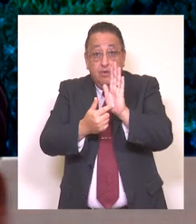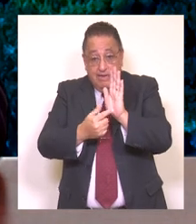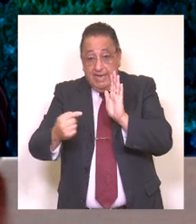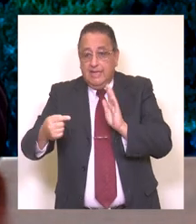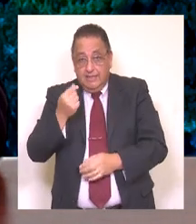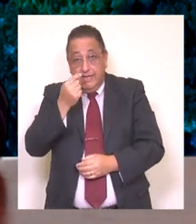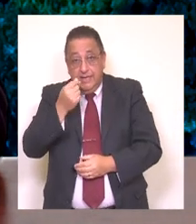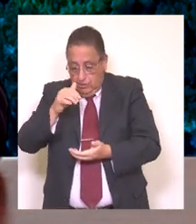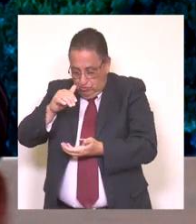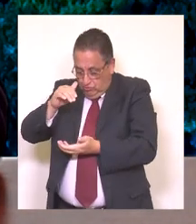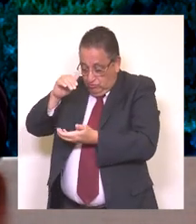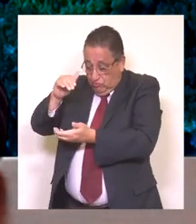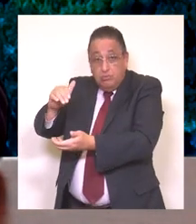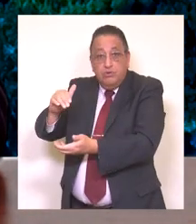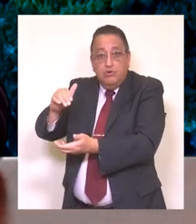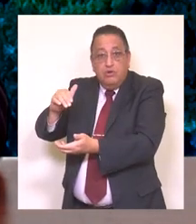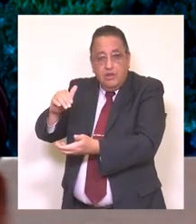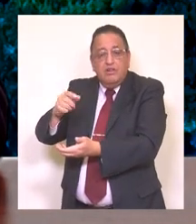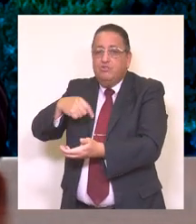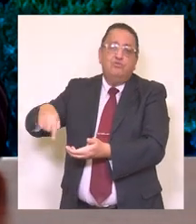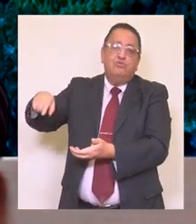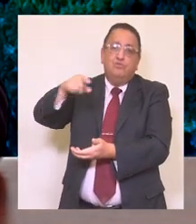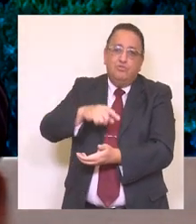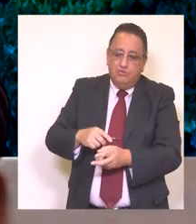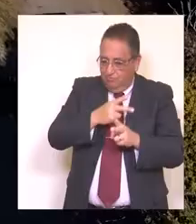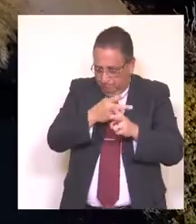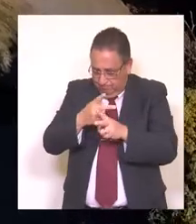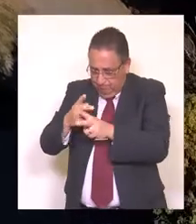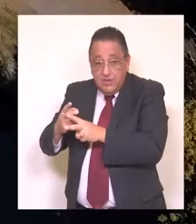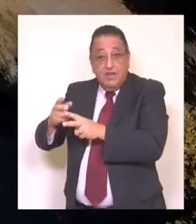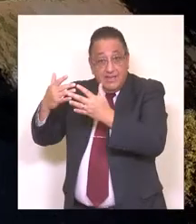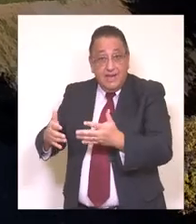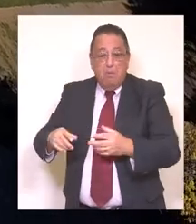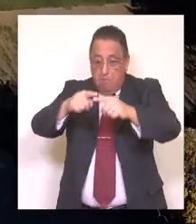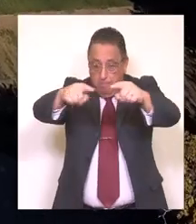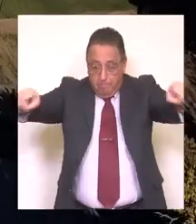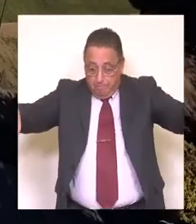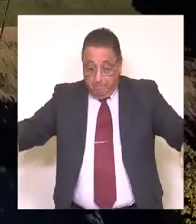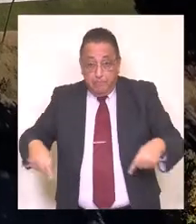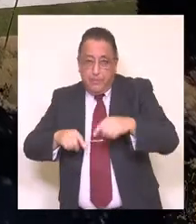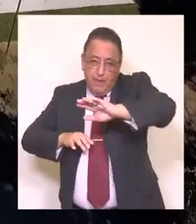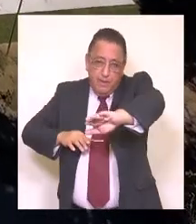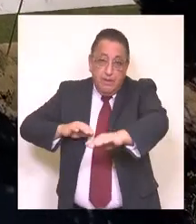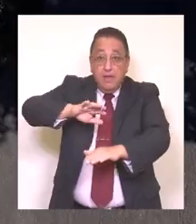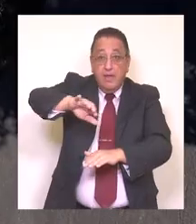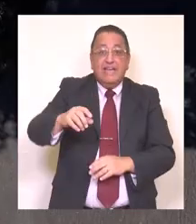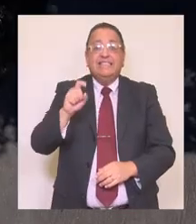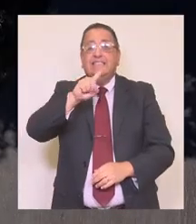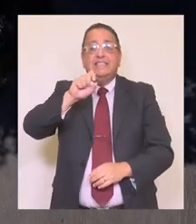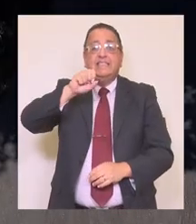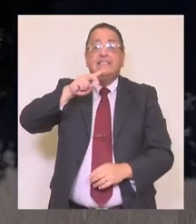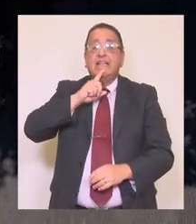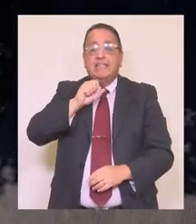gracias a estos fondos, hoy podemos decir que hemos concretado la construcción de una piscina en el Centro Comunitario de Santa